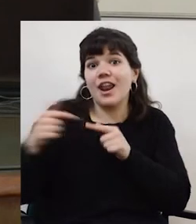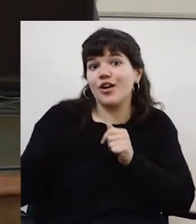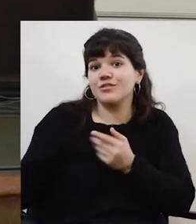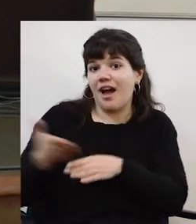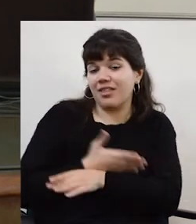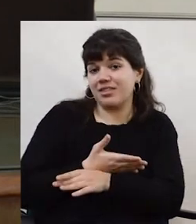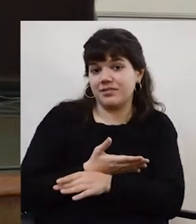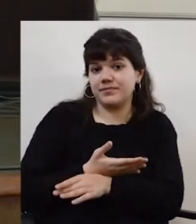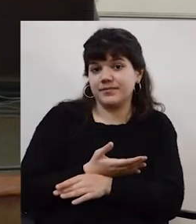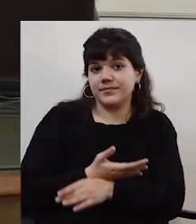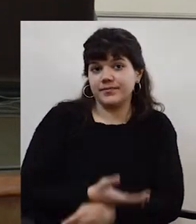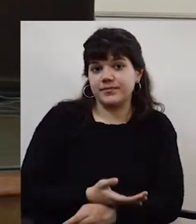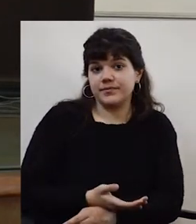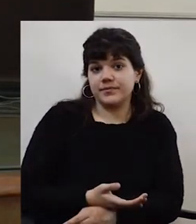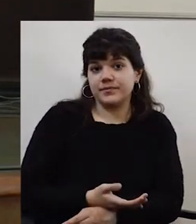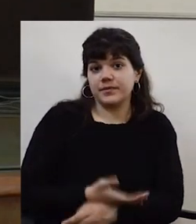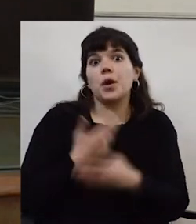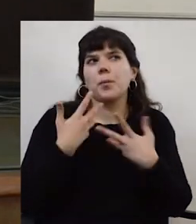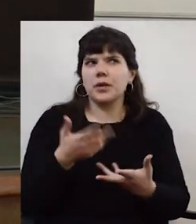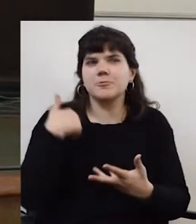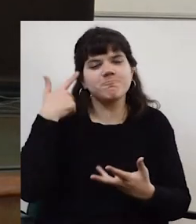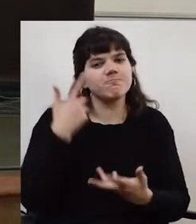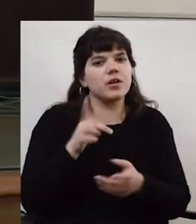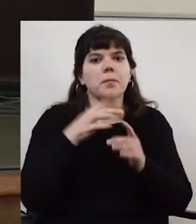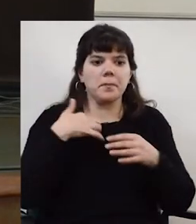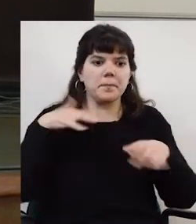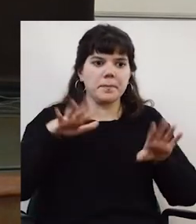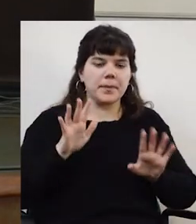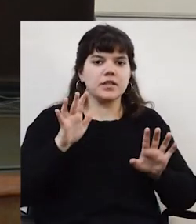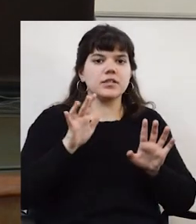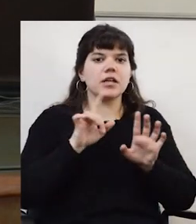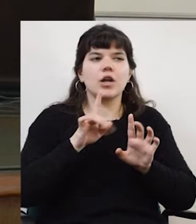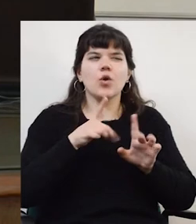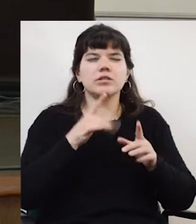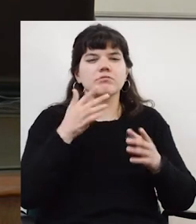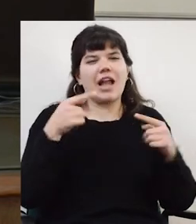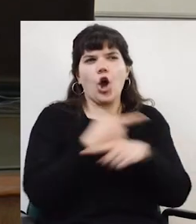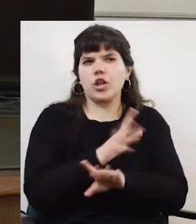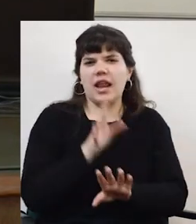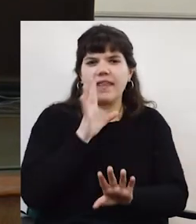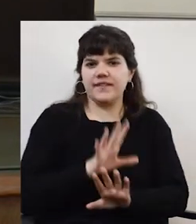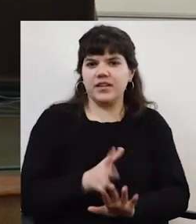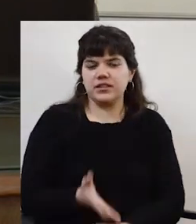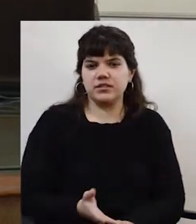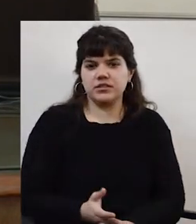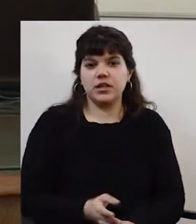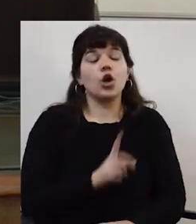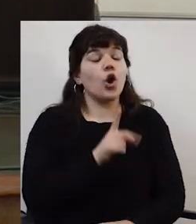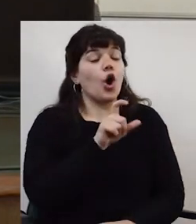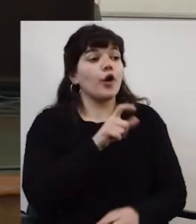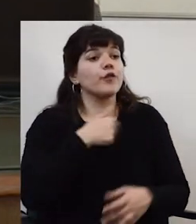Sí, claro. ¿No? Entonces, por eso me parece que no hay contradicción. eso permitiría, por ejemplo,